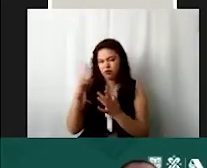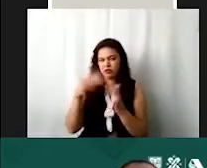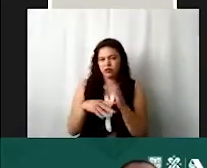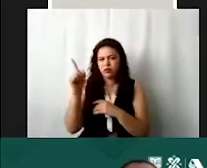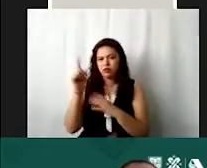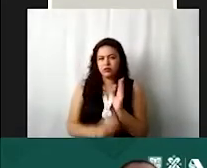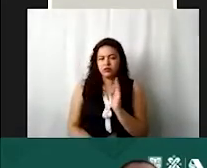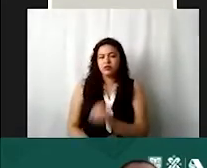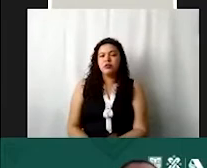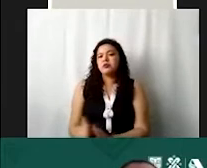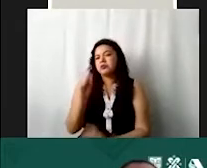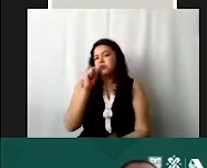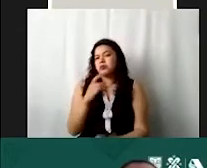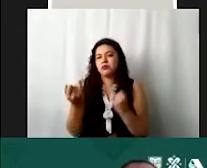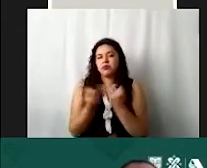tres mil